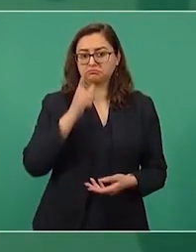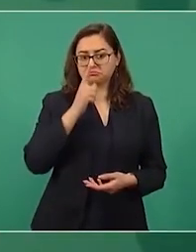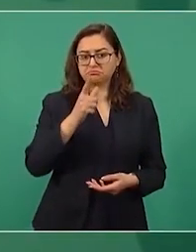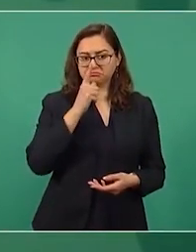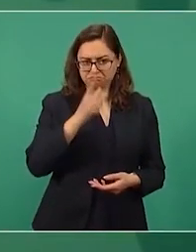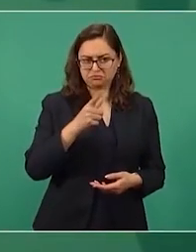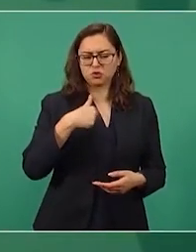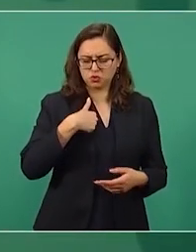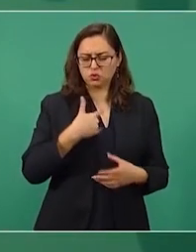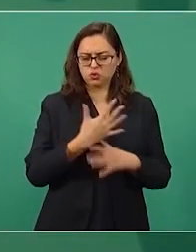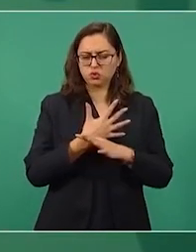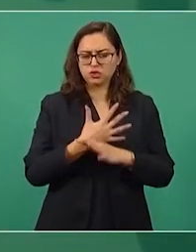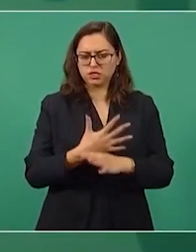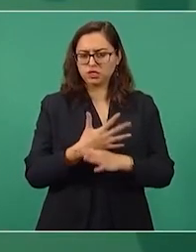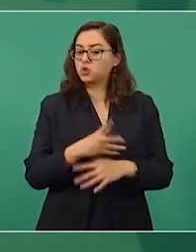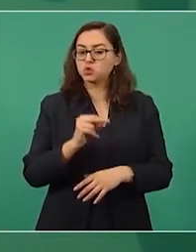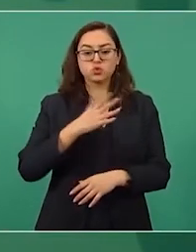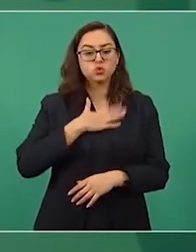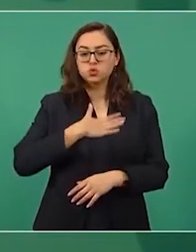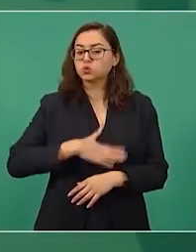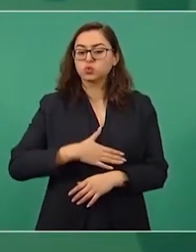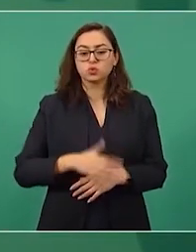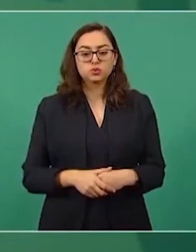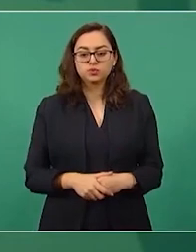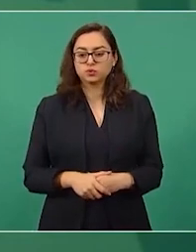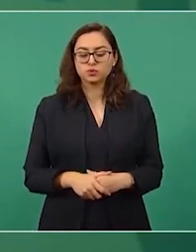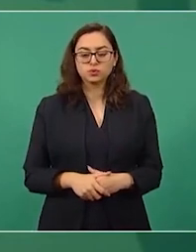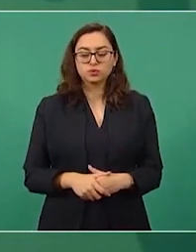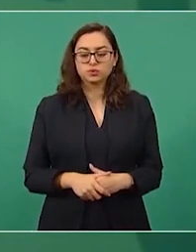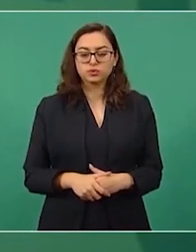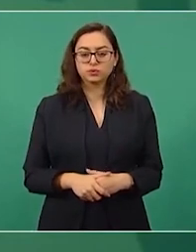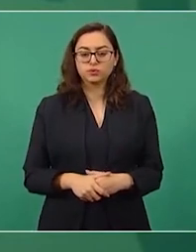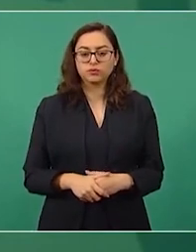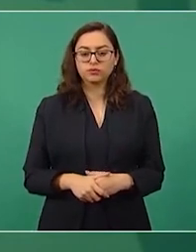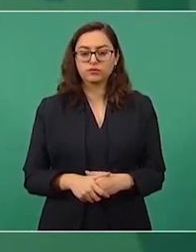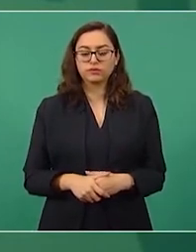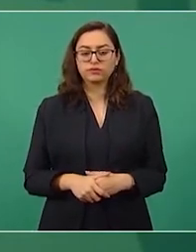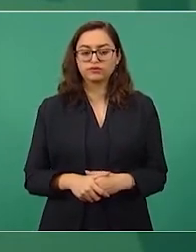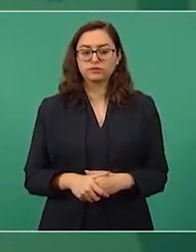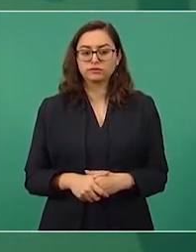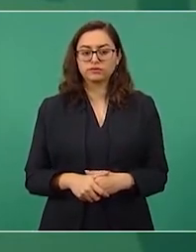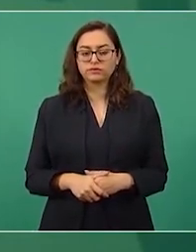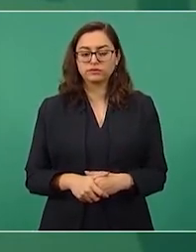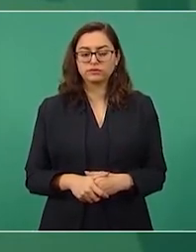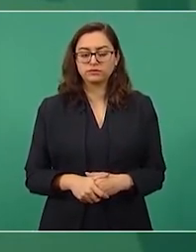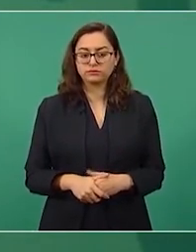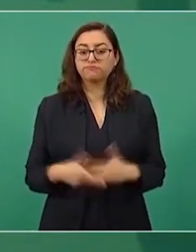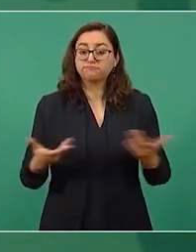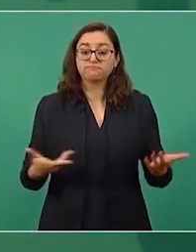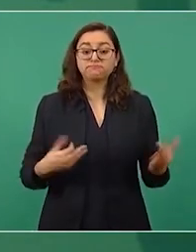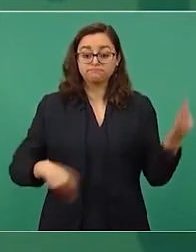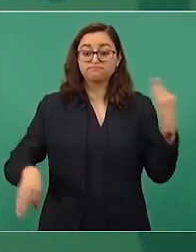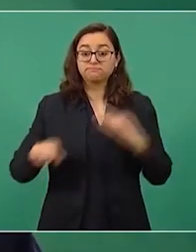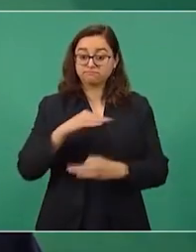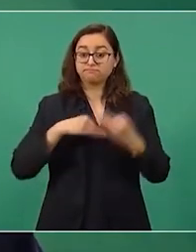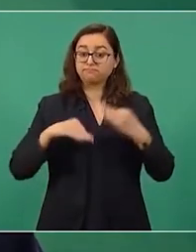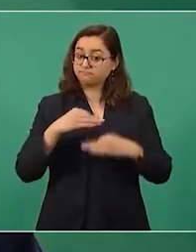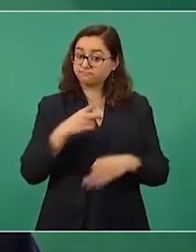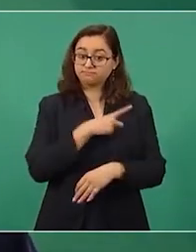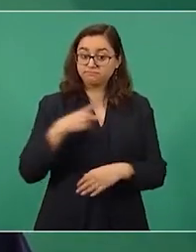dije, que no era justo y que ya todos teníamos que ayudar.